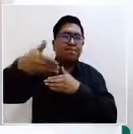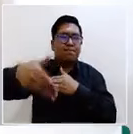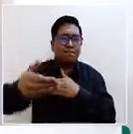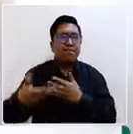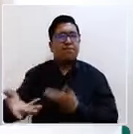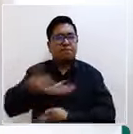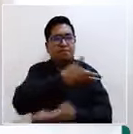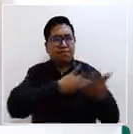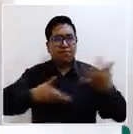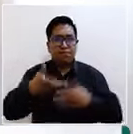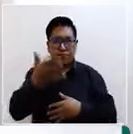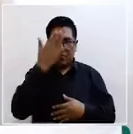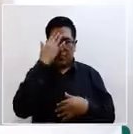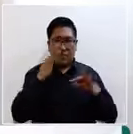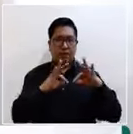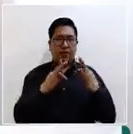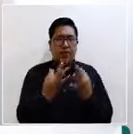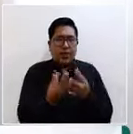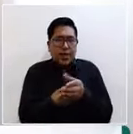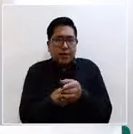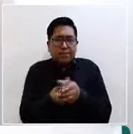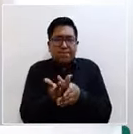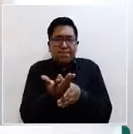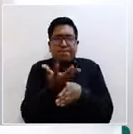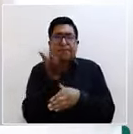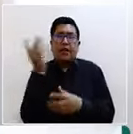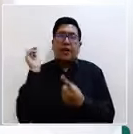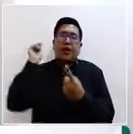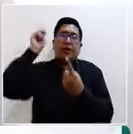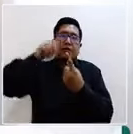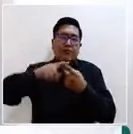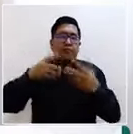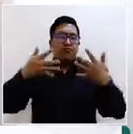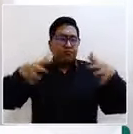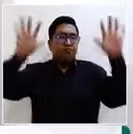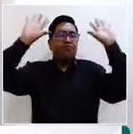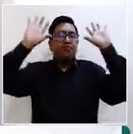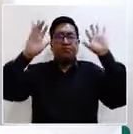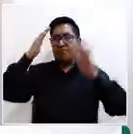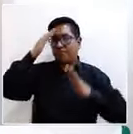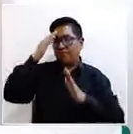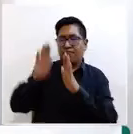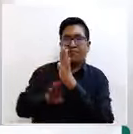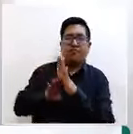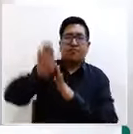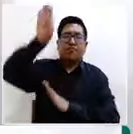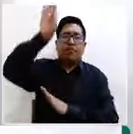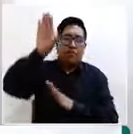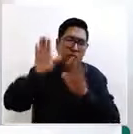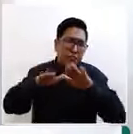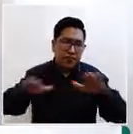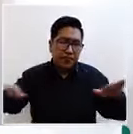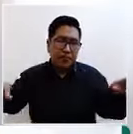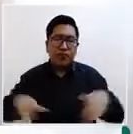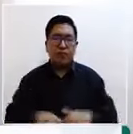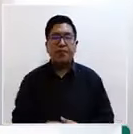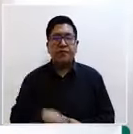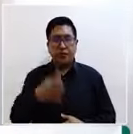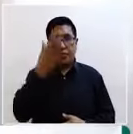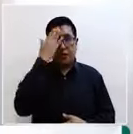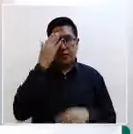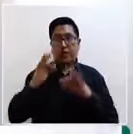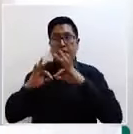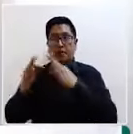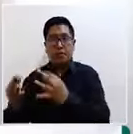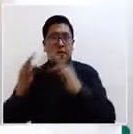empieza y acaba todo. Y la familia es el lugar ideal para que una niña o un niño crezca. No todas las familias